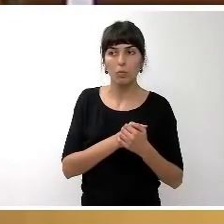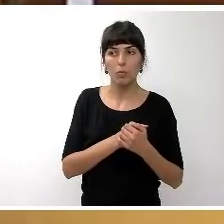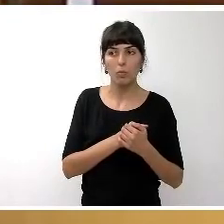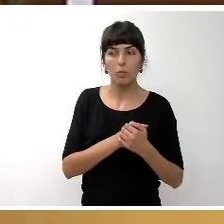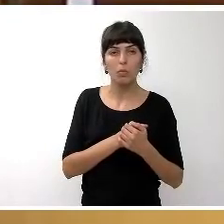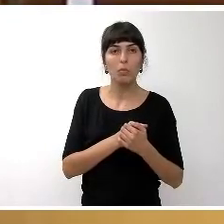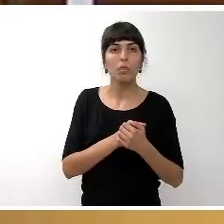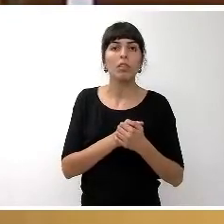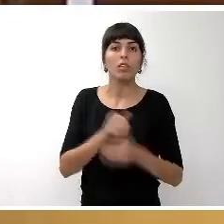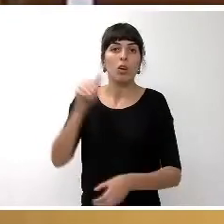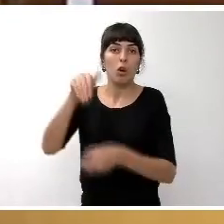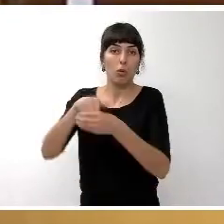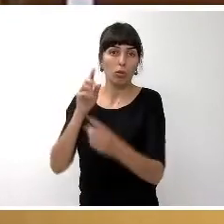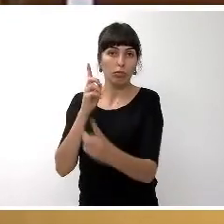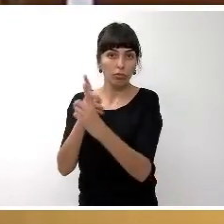votos en contra